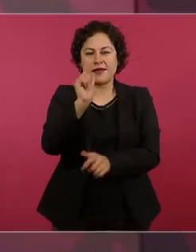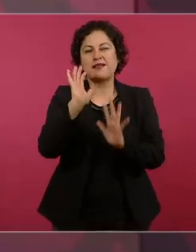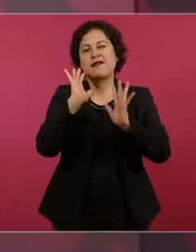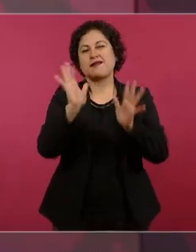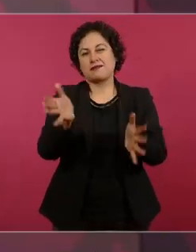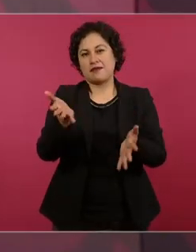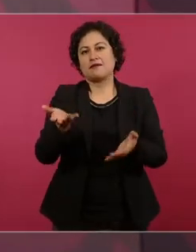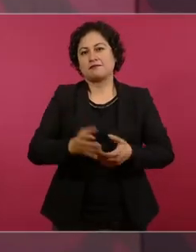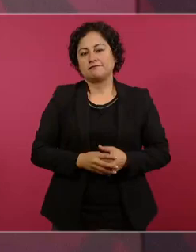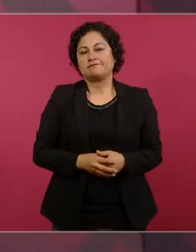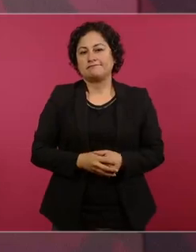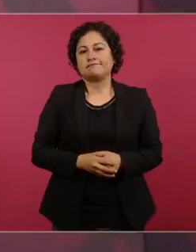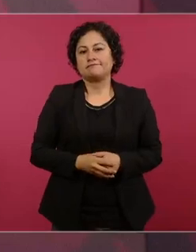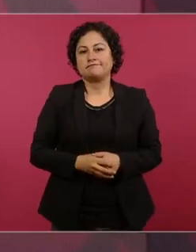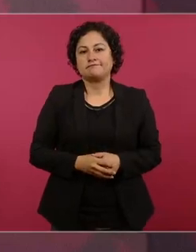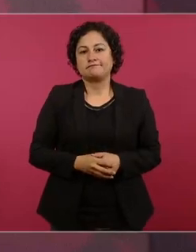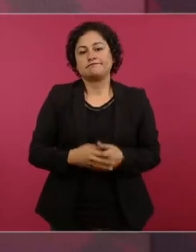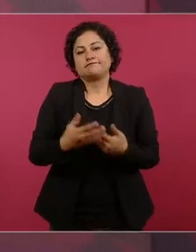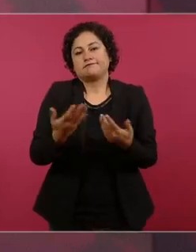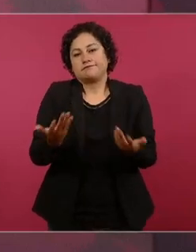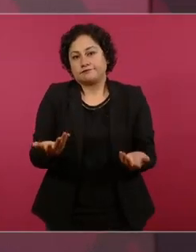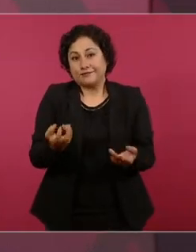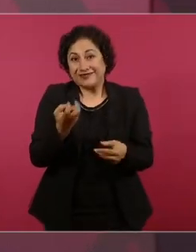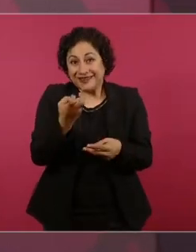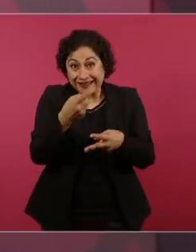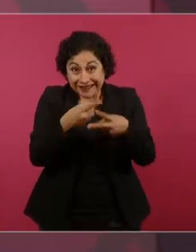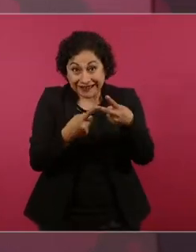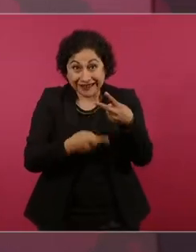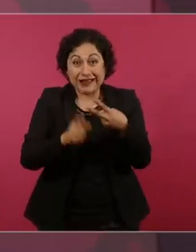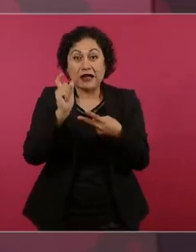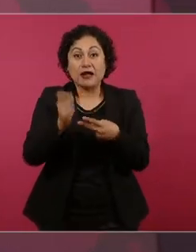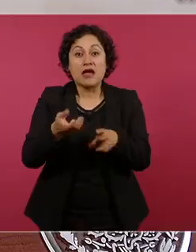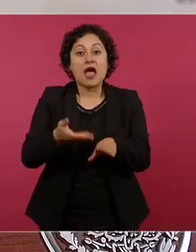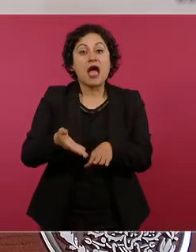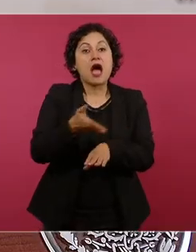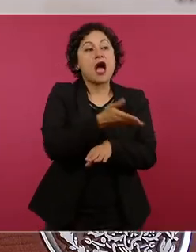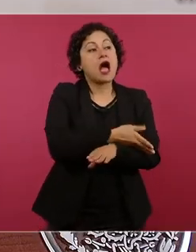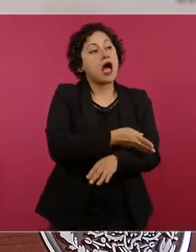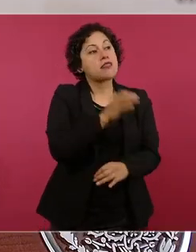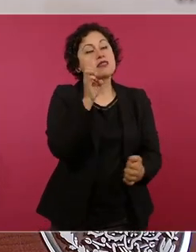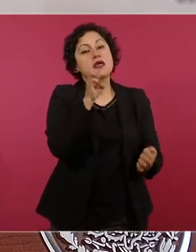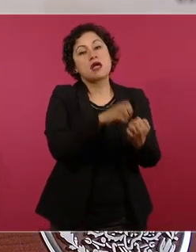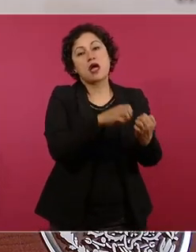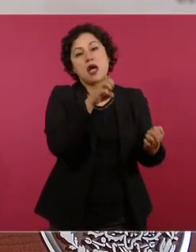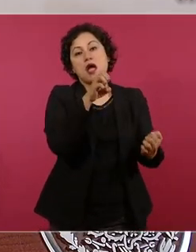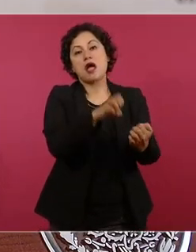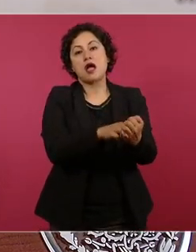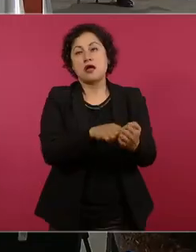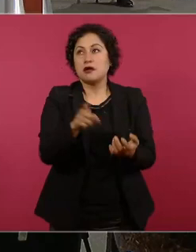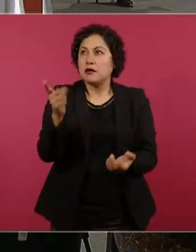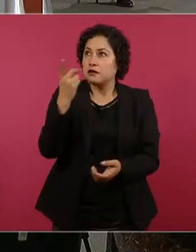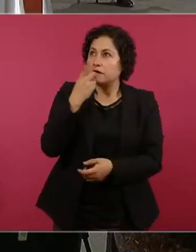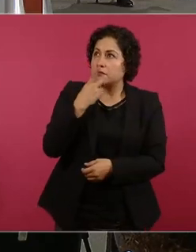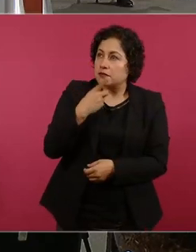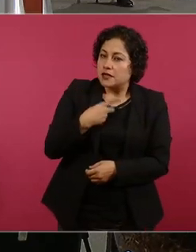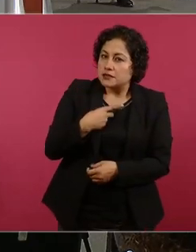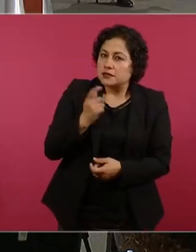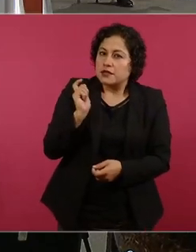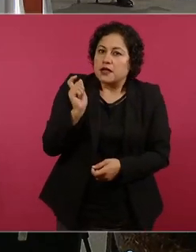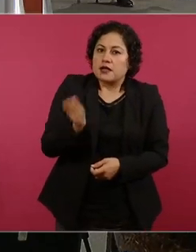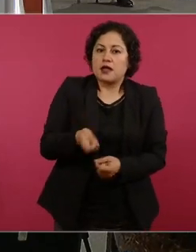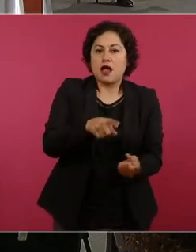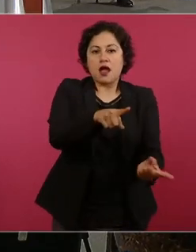nos engañaban diciendo que el problema de la falta de recaudación